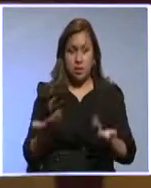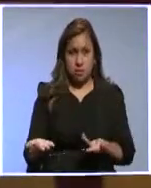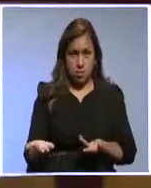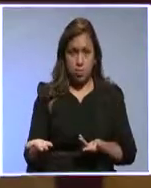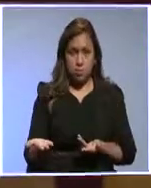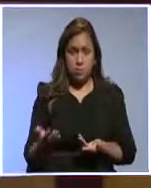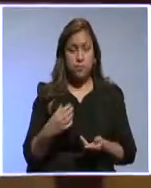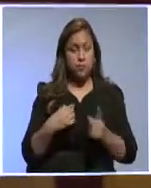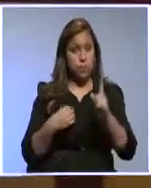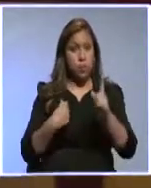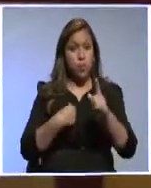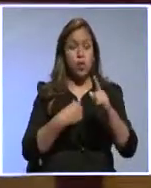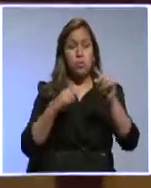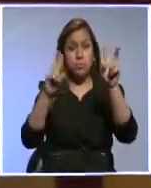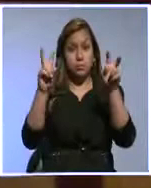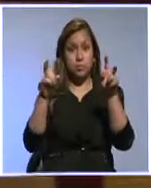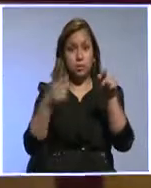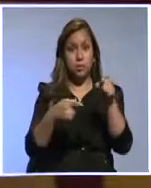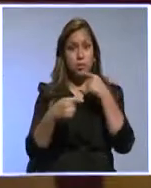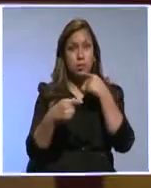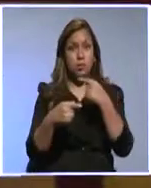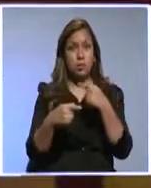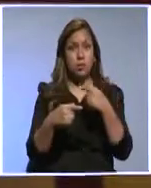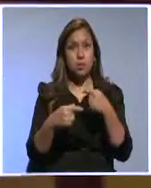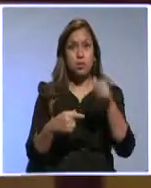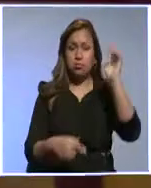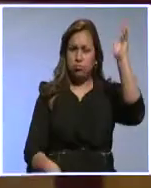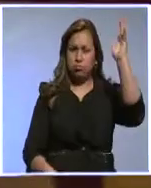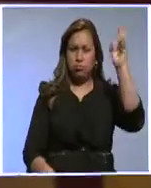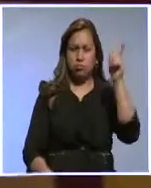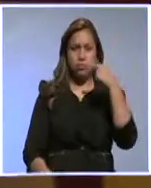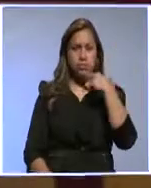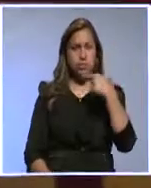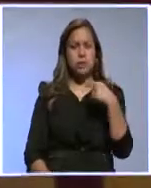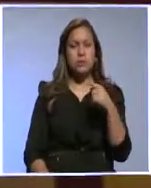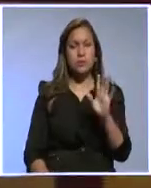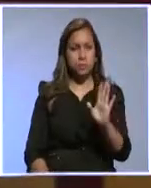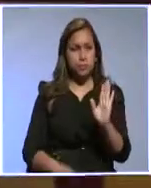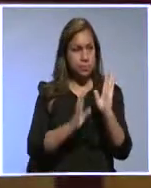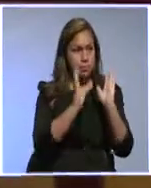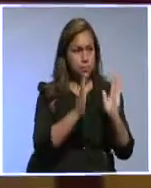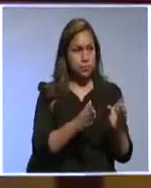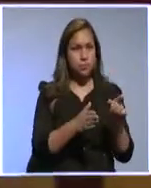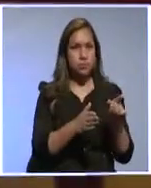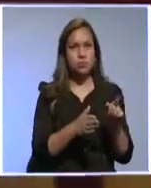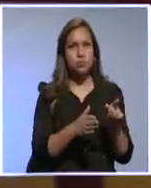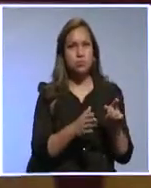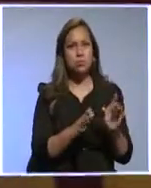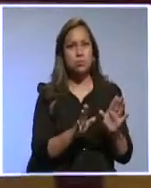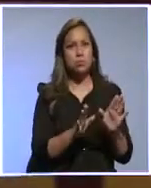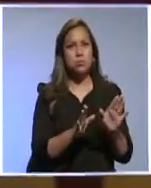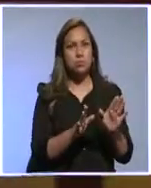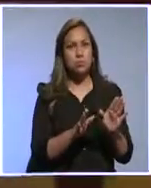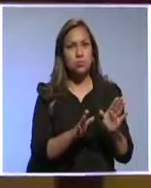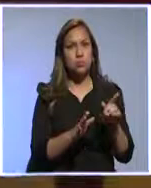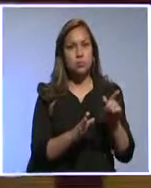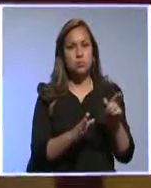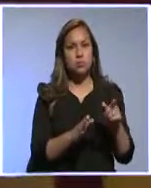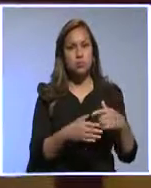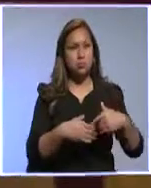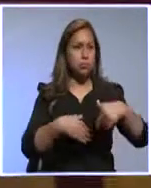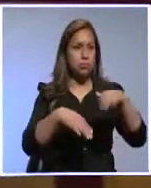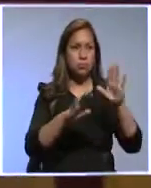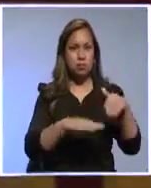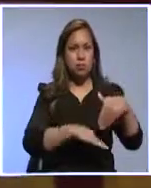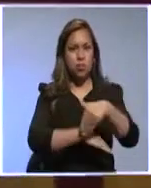Uno de los temas que comentaba uno de los panelistas, el del BID, la diferencia entre el Silicon Valley y la calle 48